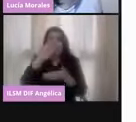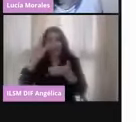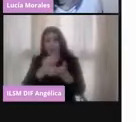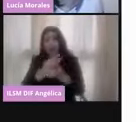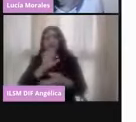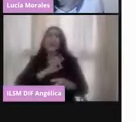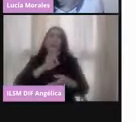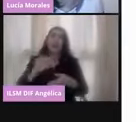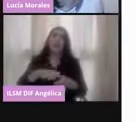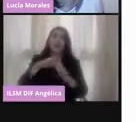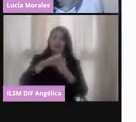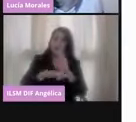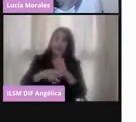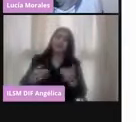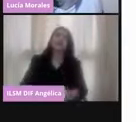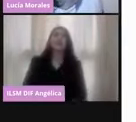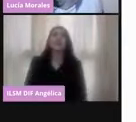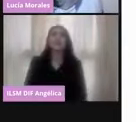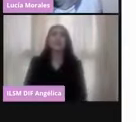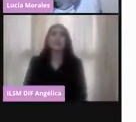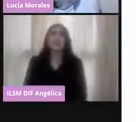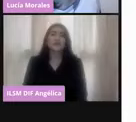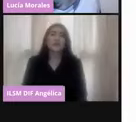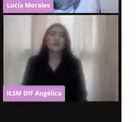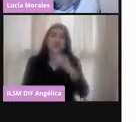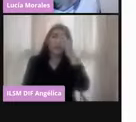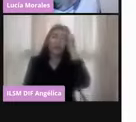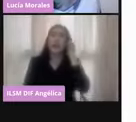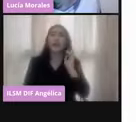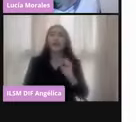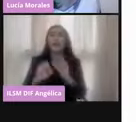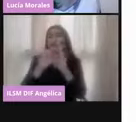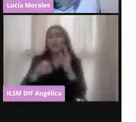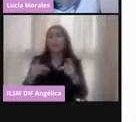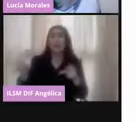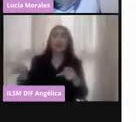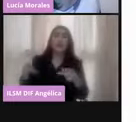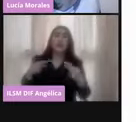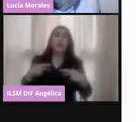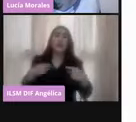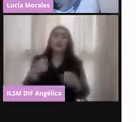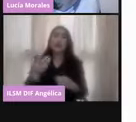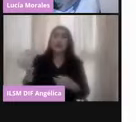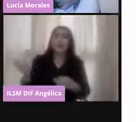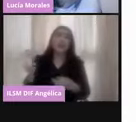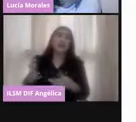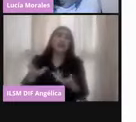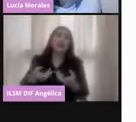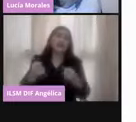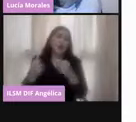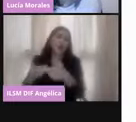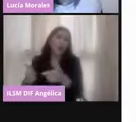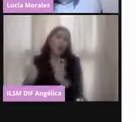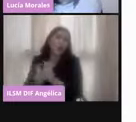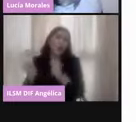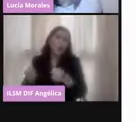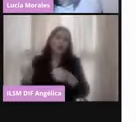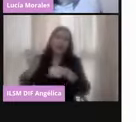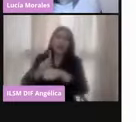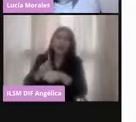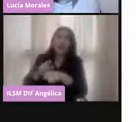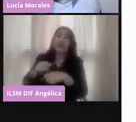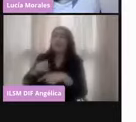político, definitivamente. Cuando la ciudadanía perteneciente a un grupo social no vota, tiene una menor